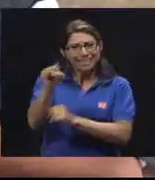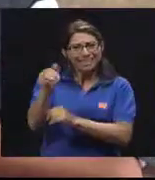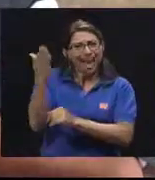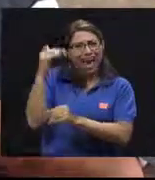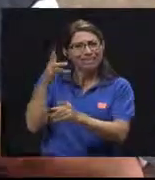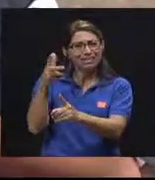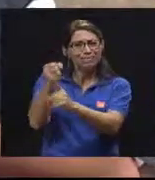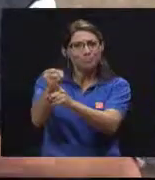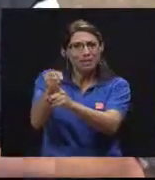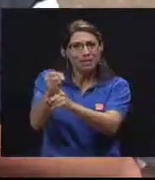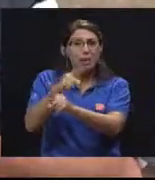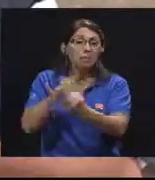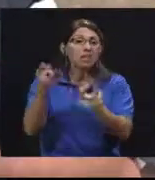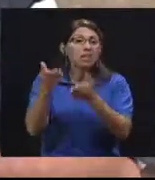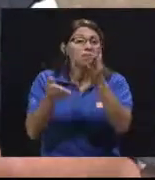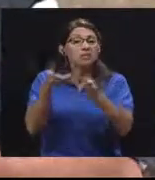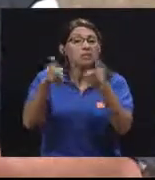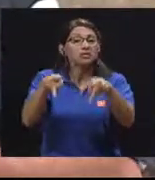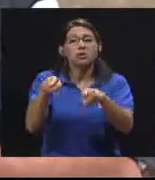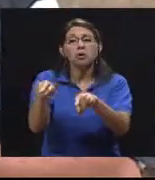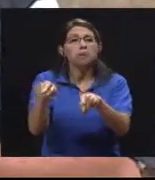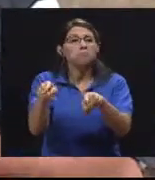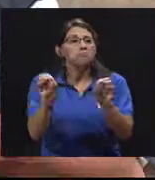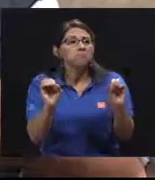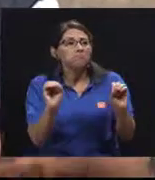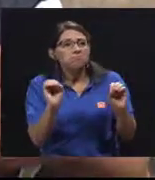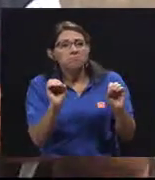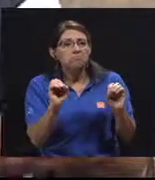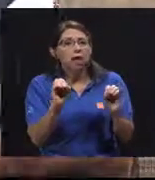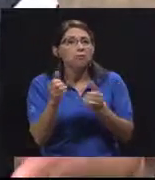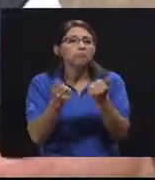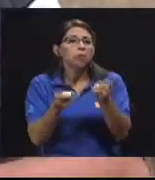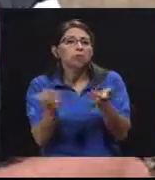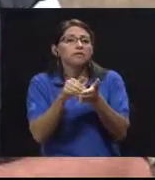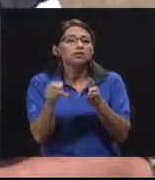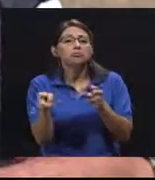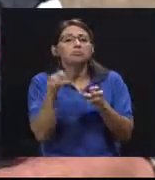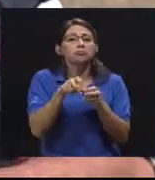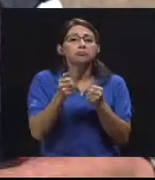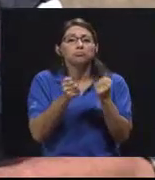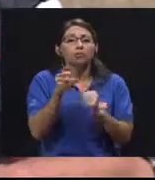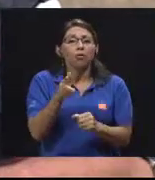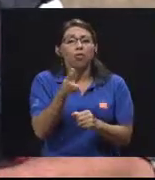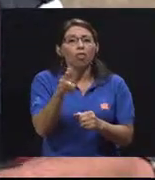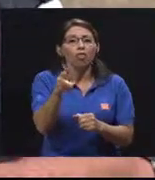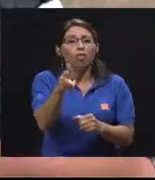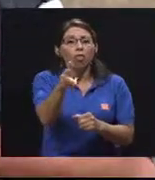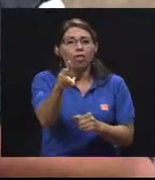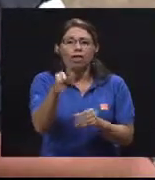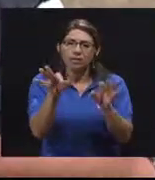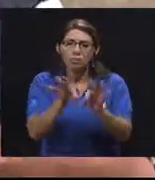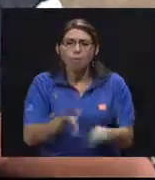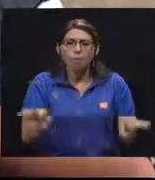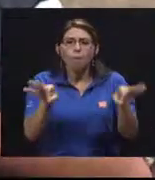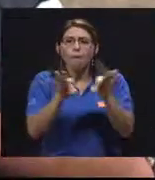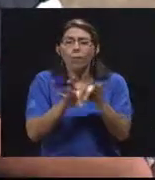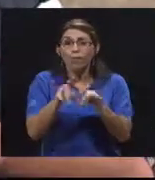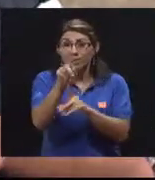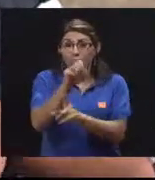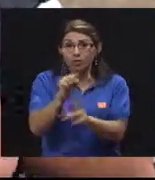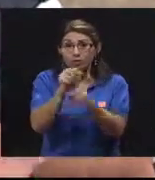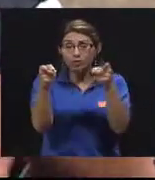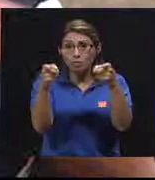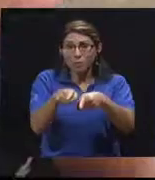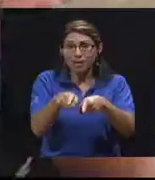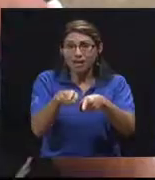probablemente la urgencia de querer llegar a su casa, nunca hubo alguien que le diera un seguimiento. Entonces también es importante que cuando se da una